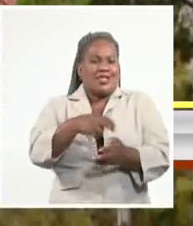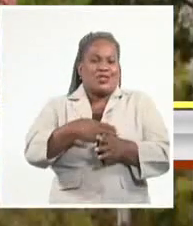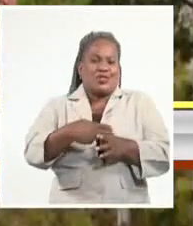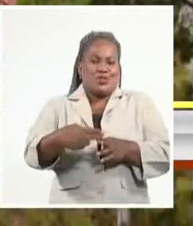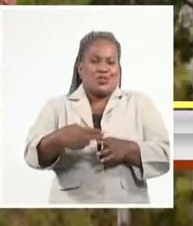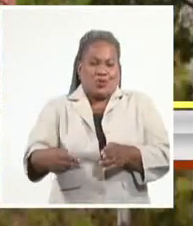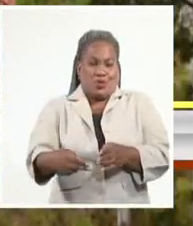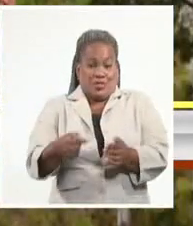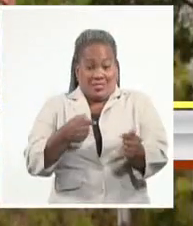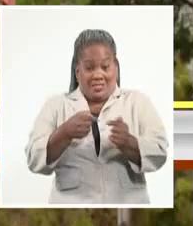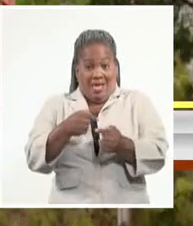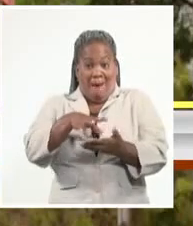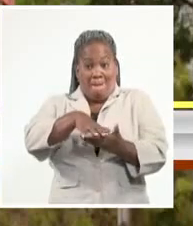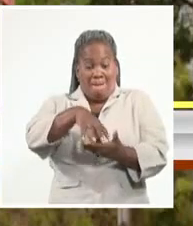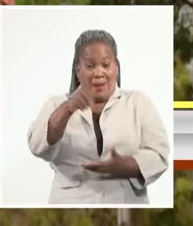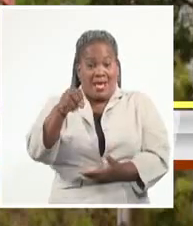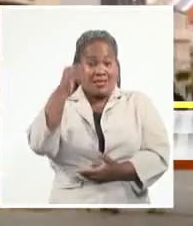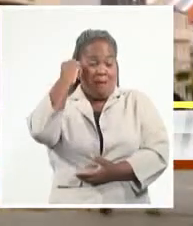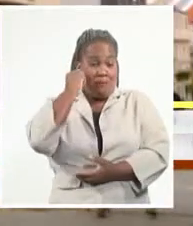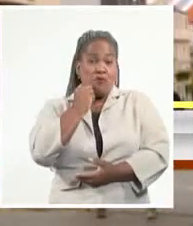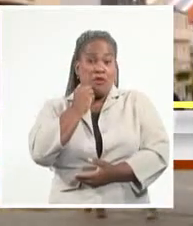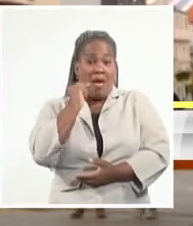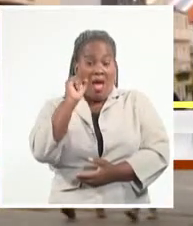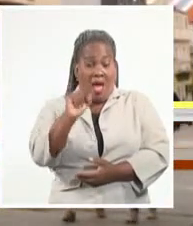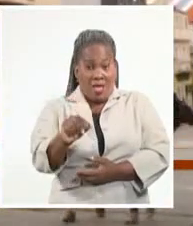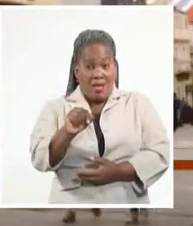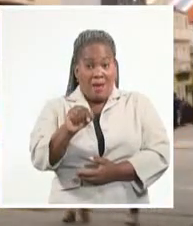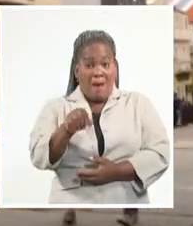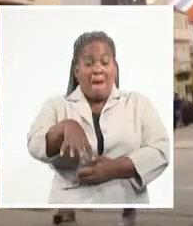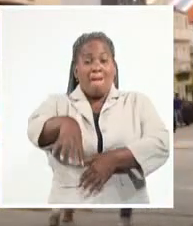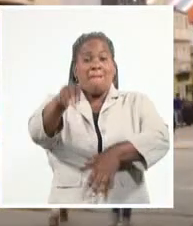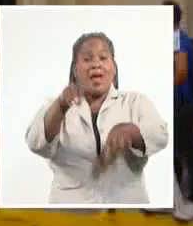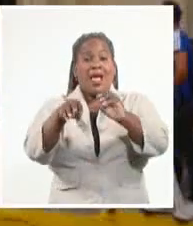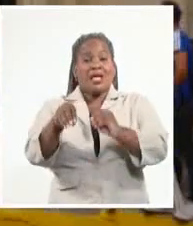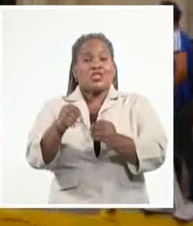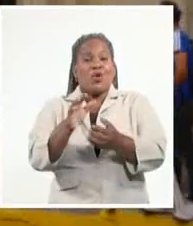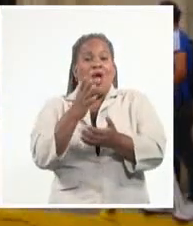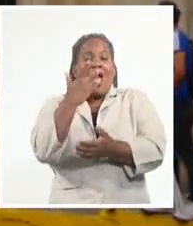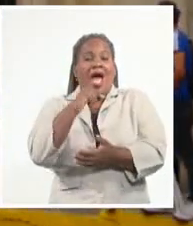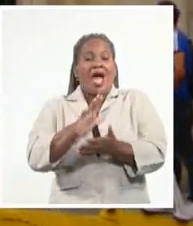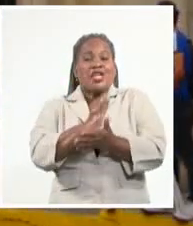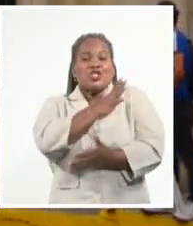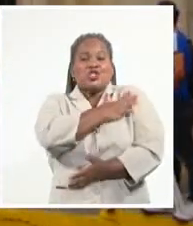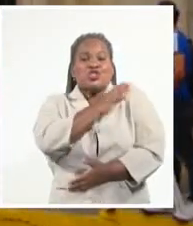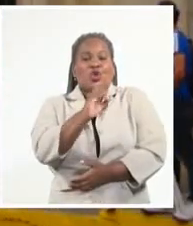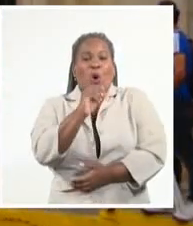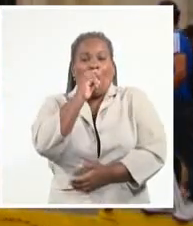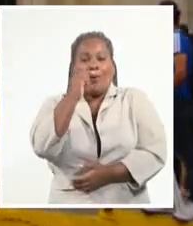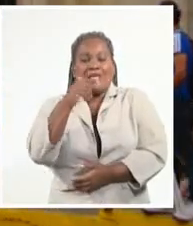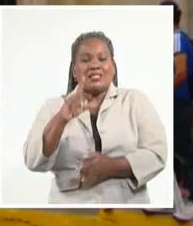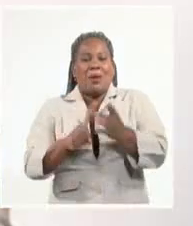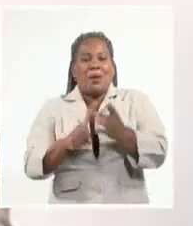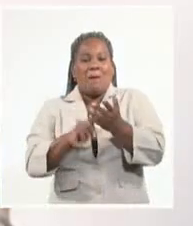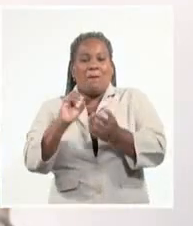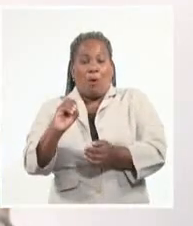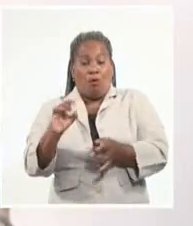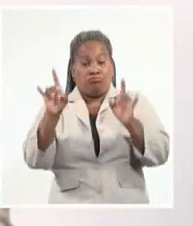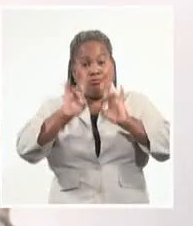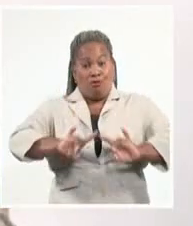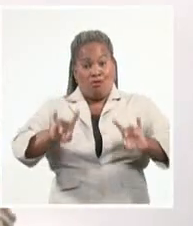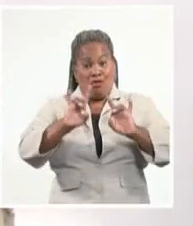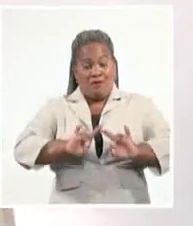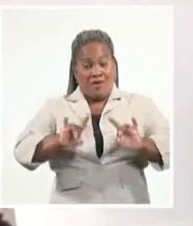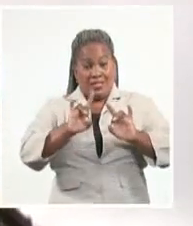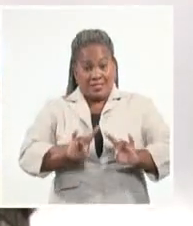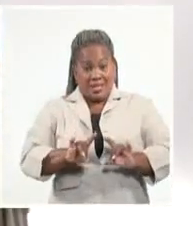Cerca de la Plaza Bolívar se localiza el Palacio Arzobispal, el Rectorado de la Universidad de los Andes, y la